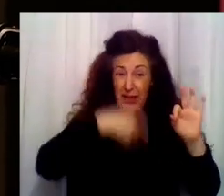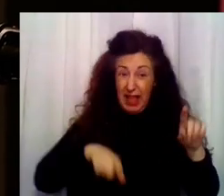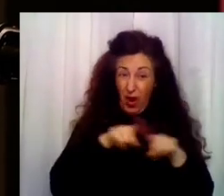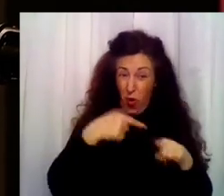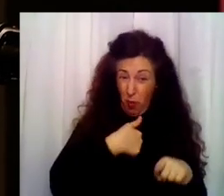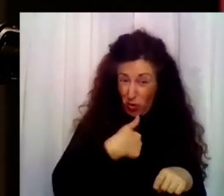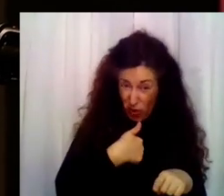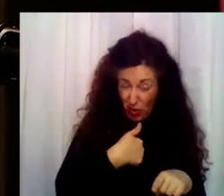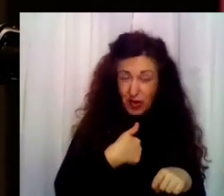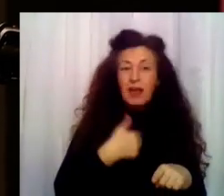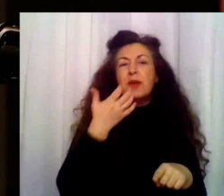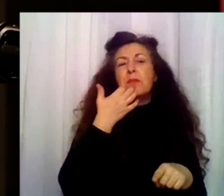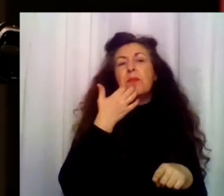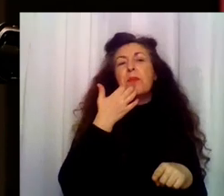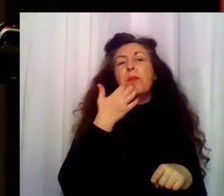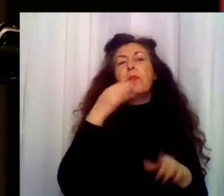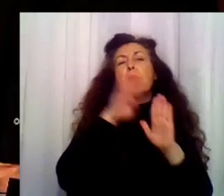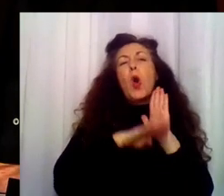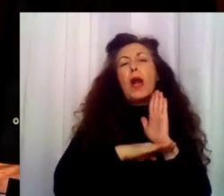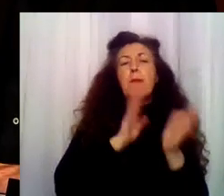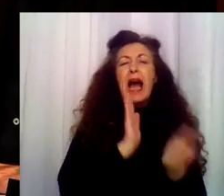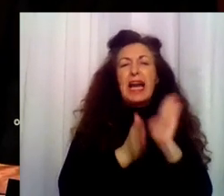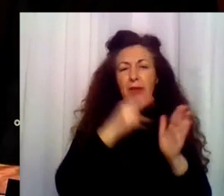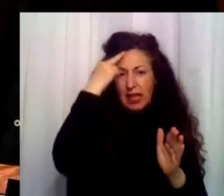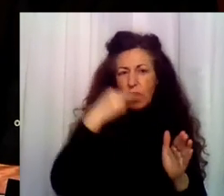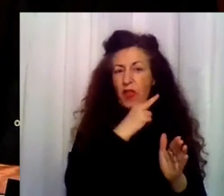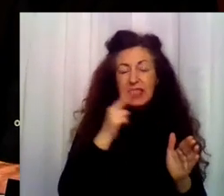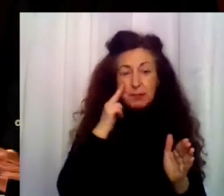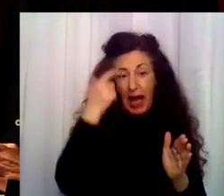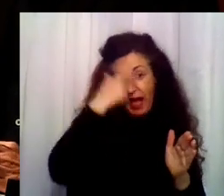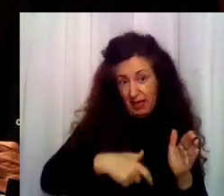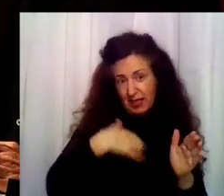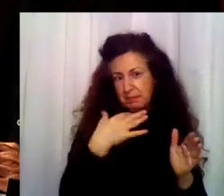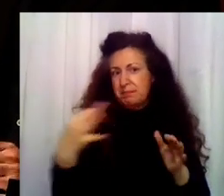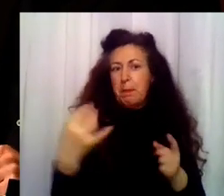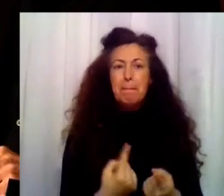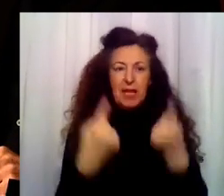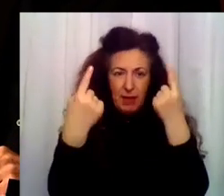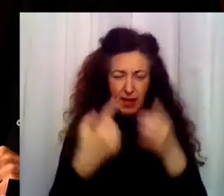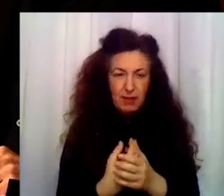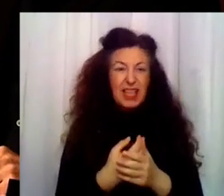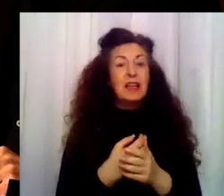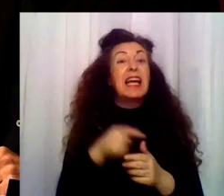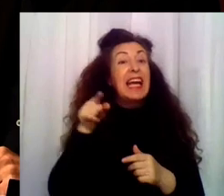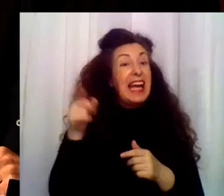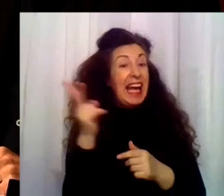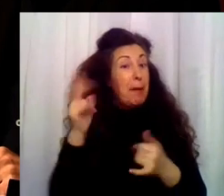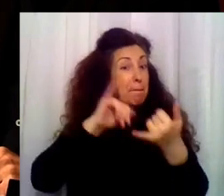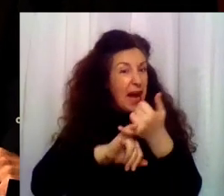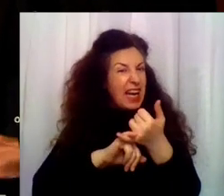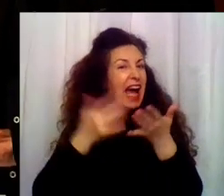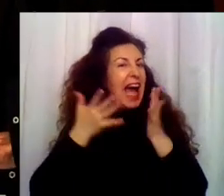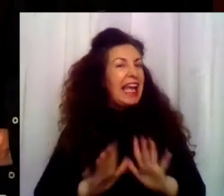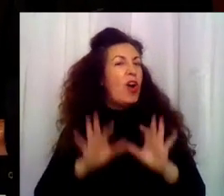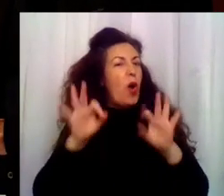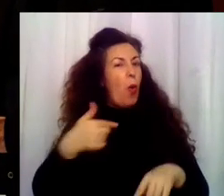un hijo de diez años. ¿Tienen un hijo? Pues no lo entiendo. Si los conocieras, no entenderías. ¿Por qué? No sé, como que les pega.